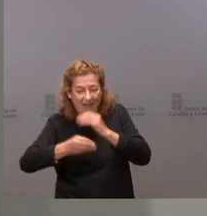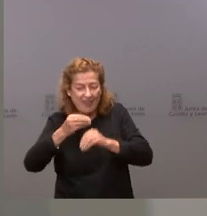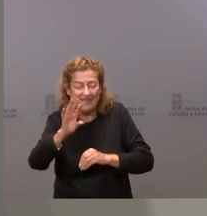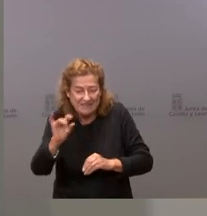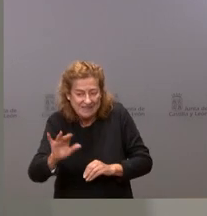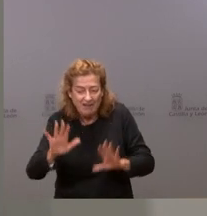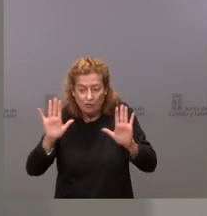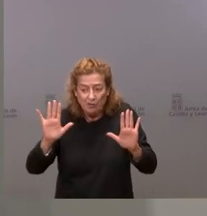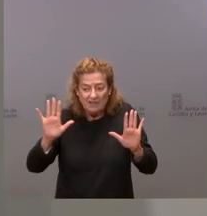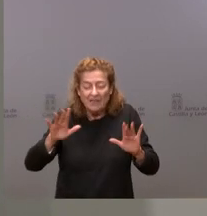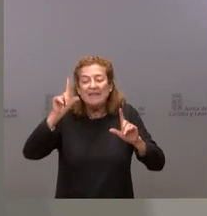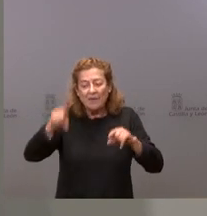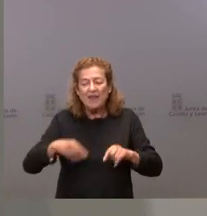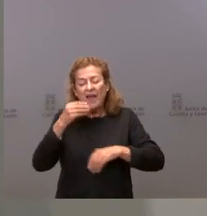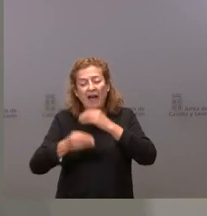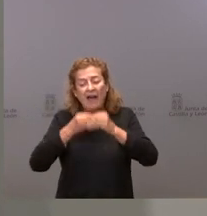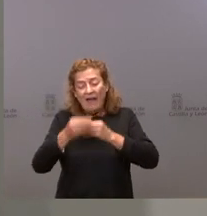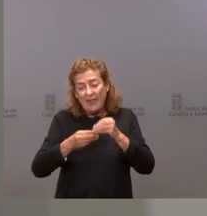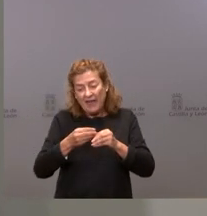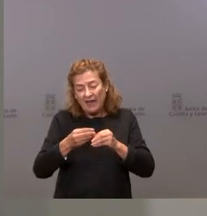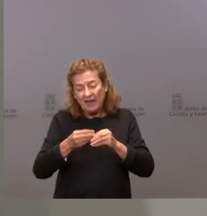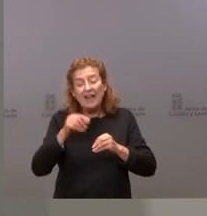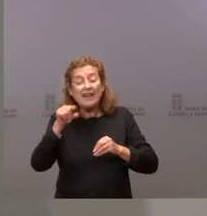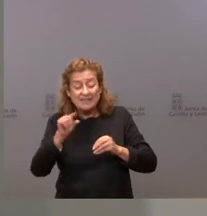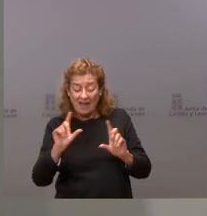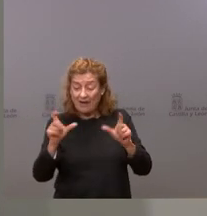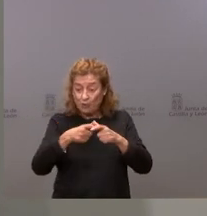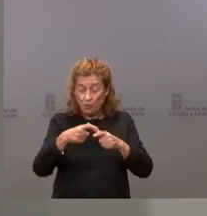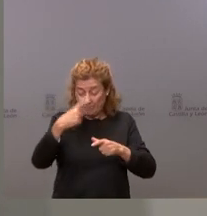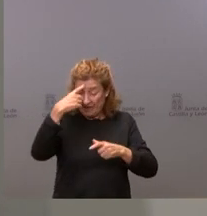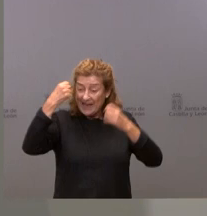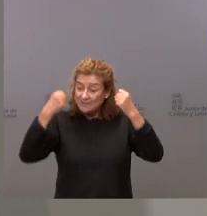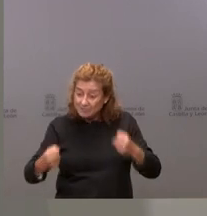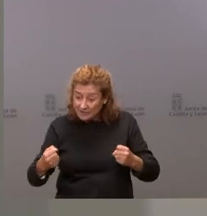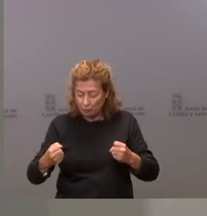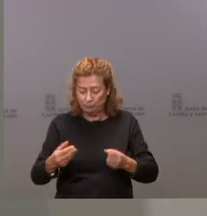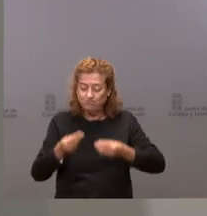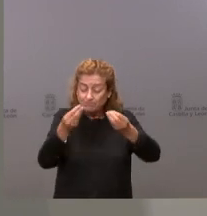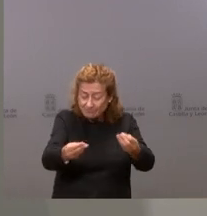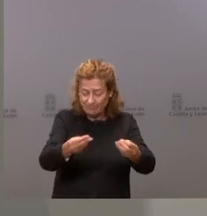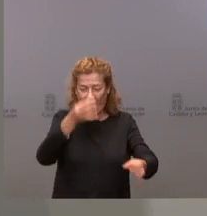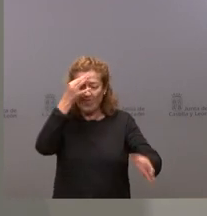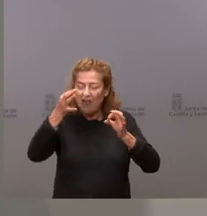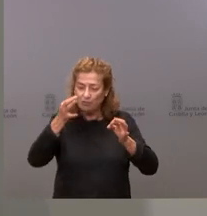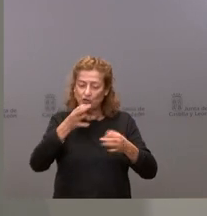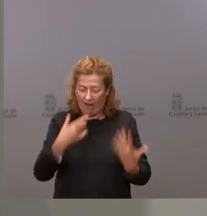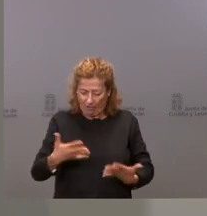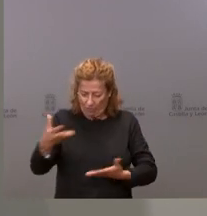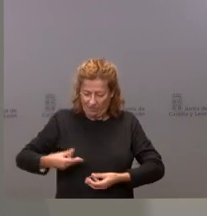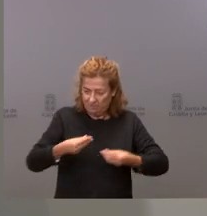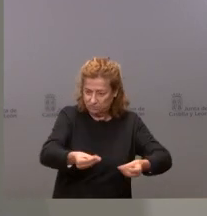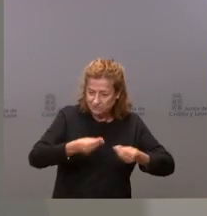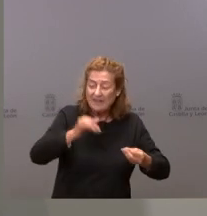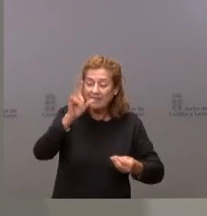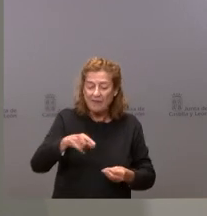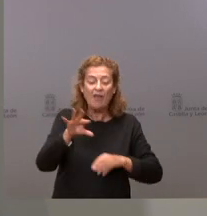también llevar a esa reunión de los expertos no solamente los datos actualizados, sino también las decisiones o